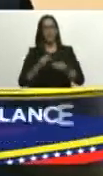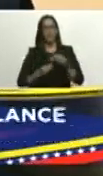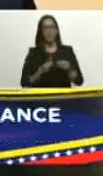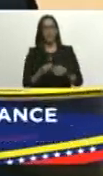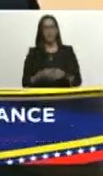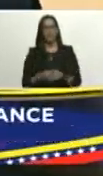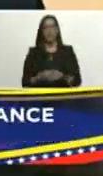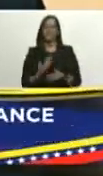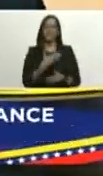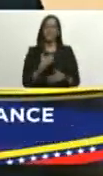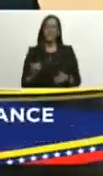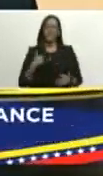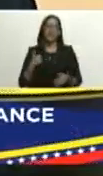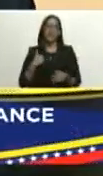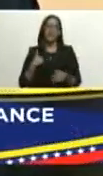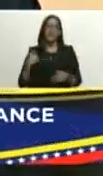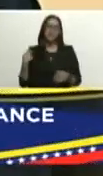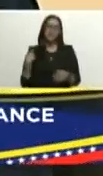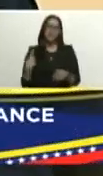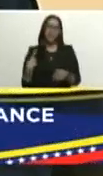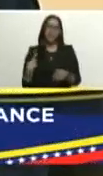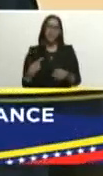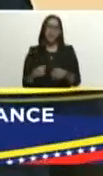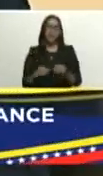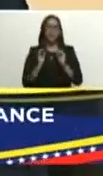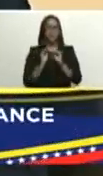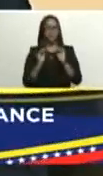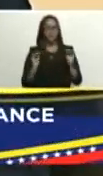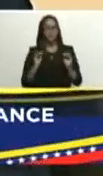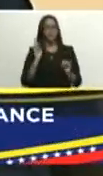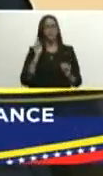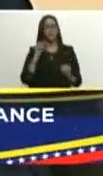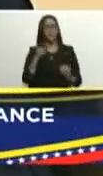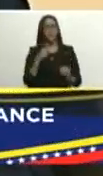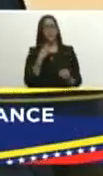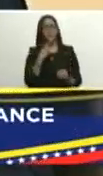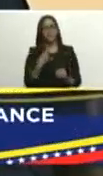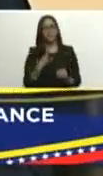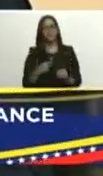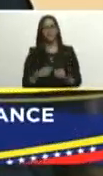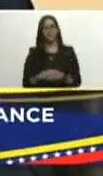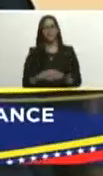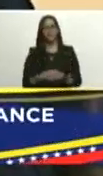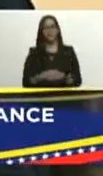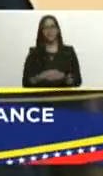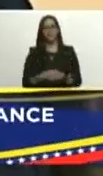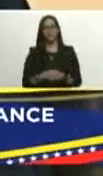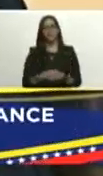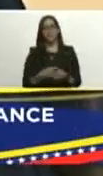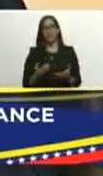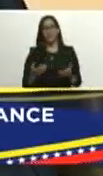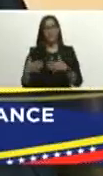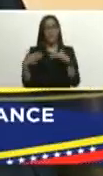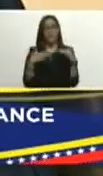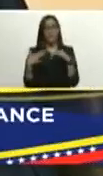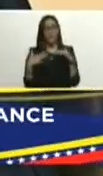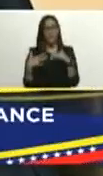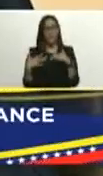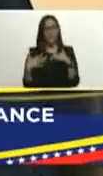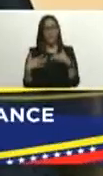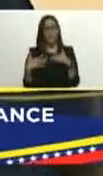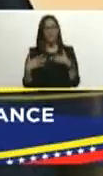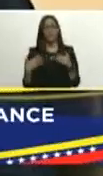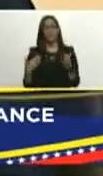quisiera comenzar primero con la advertencia que usted hacía de la voz de las Américas en la guerra contra Venezuela